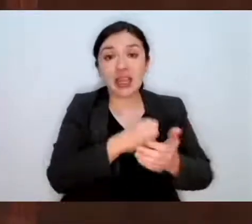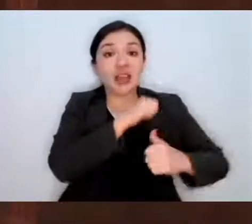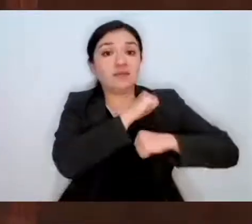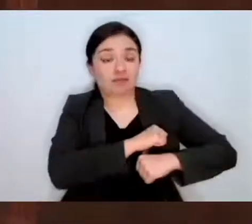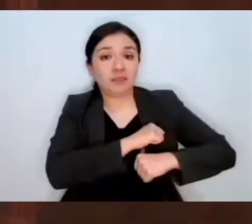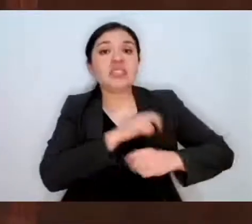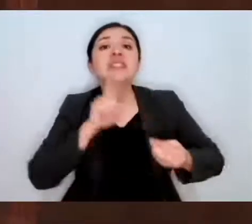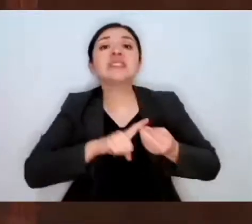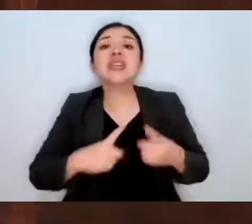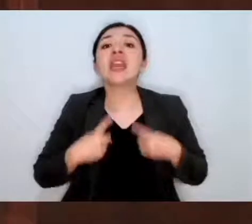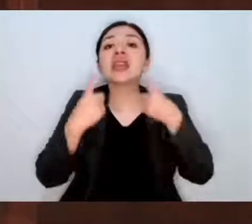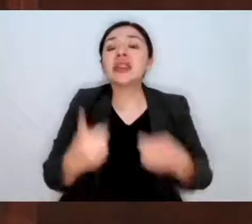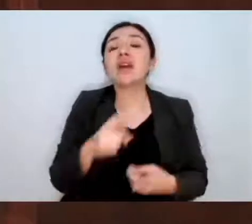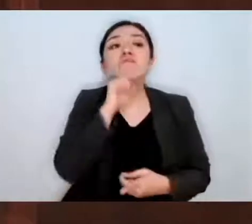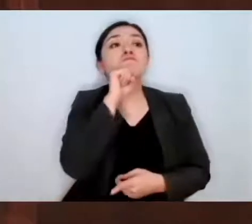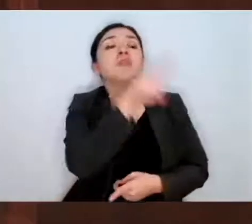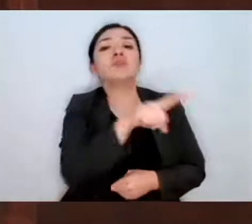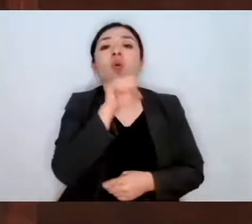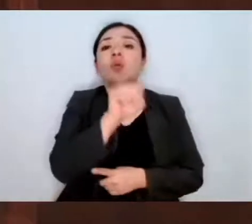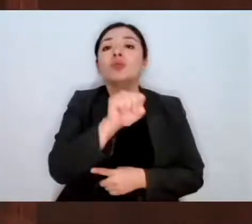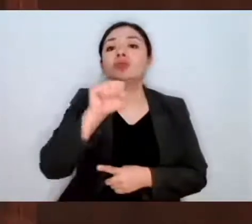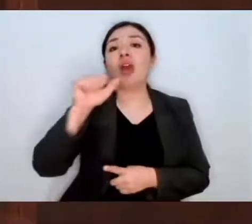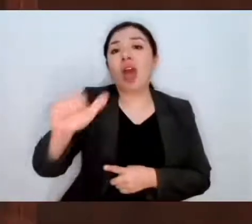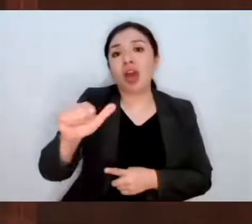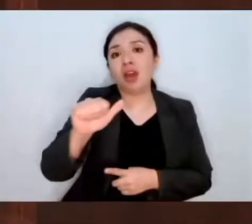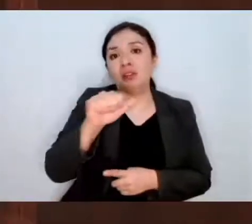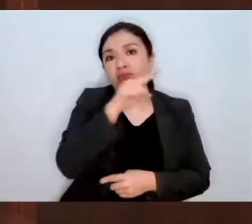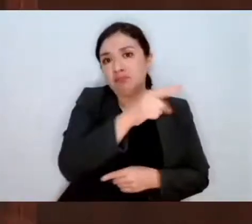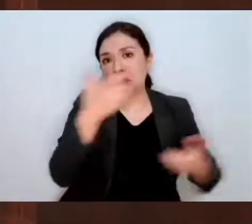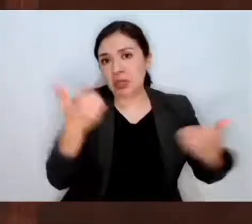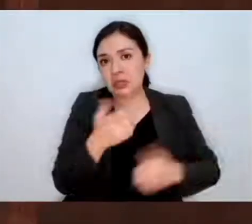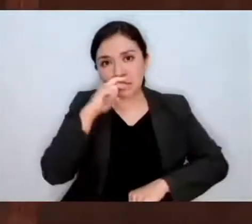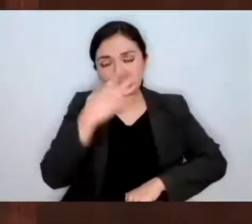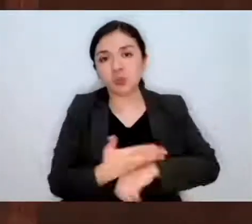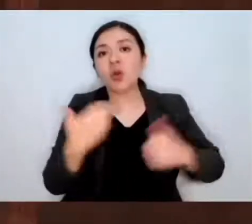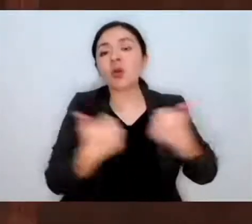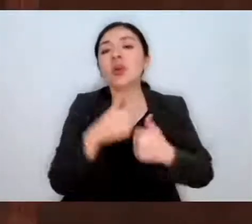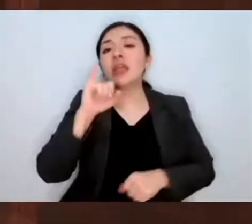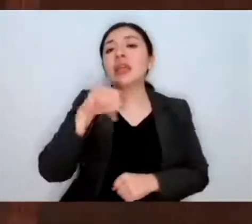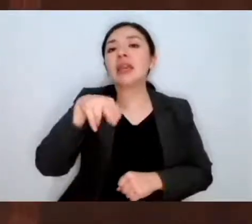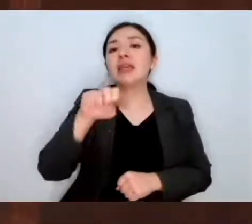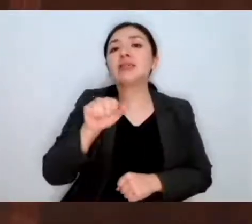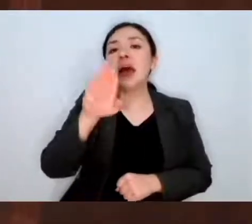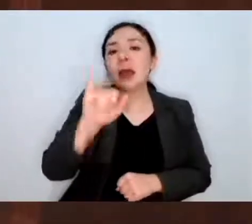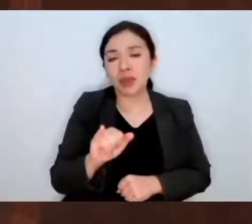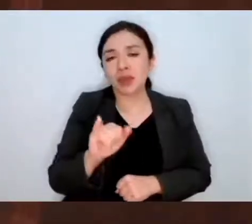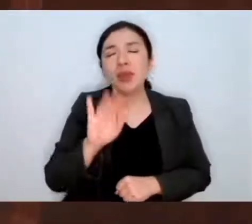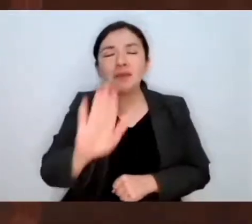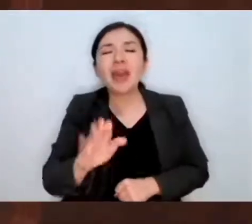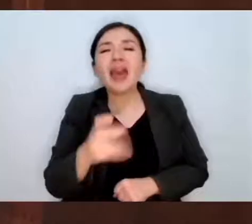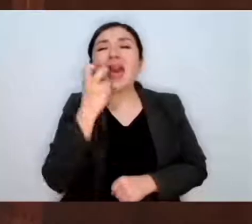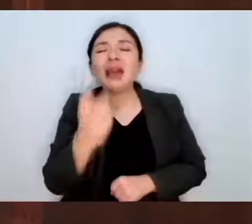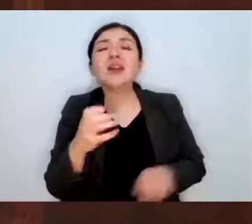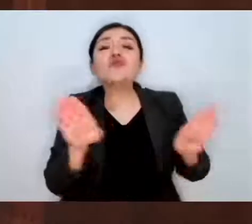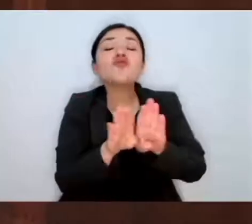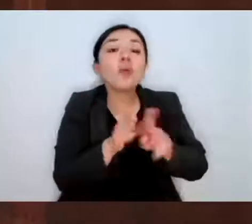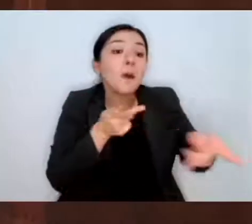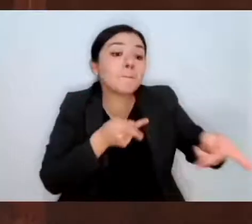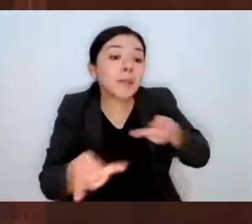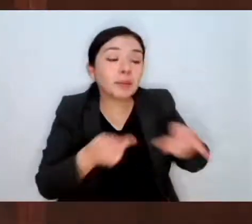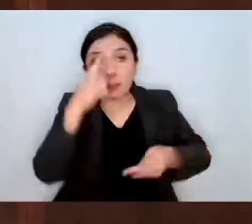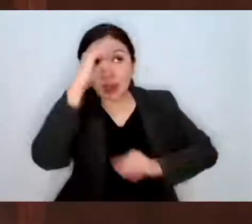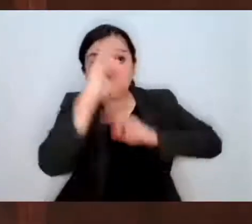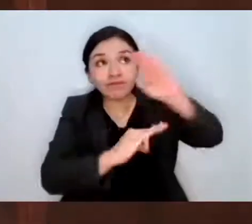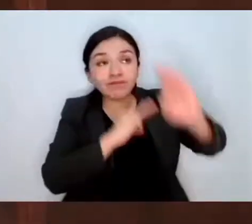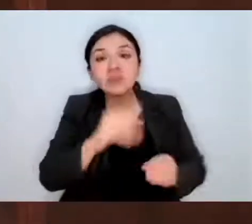otorga la Secretaría de Salud a través del Insabi y el tema de la operación y el mantenimiento le